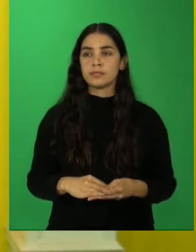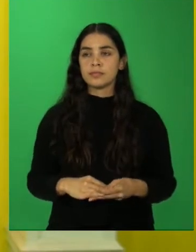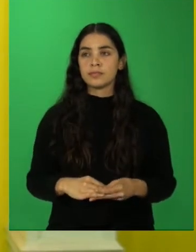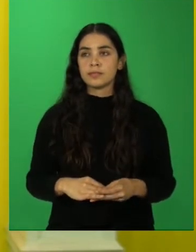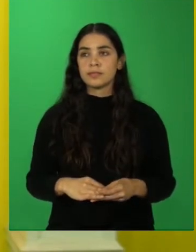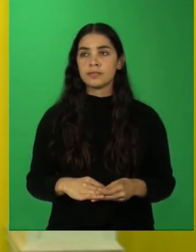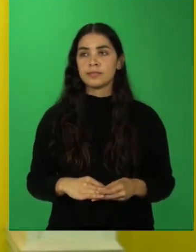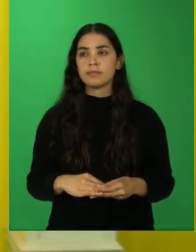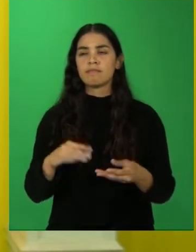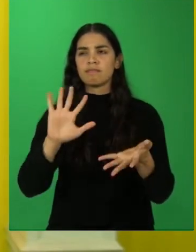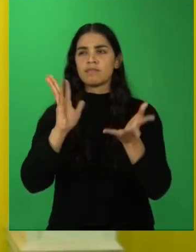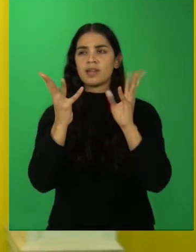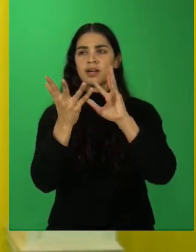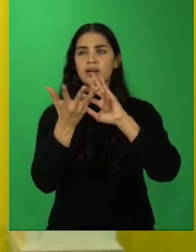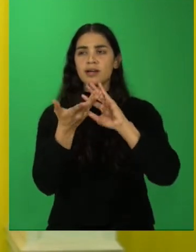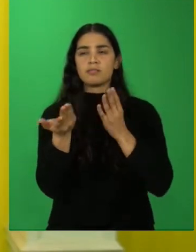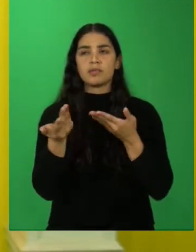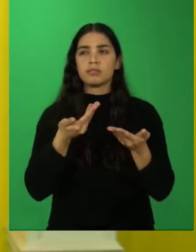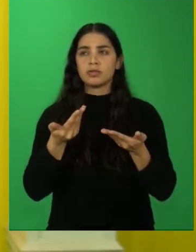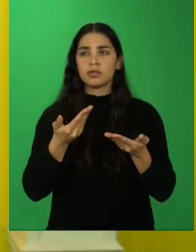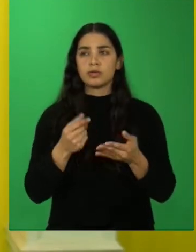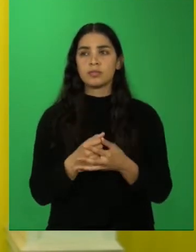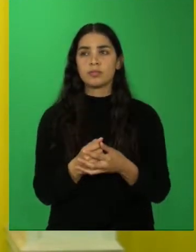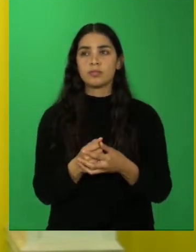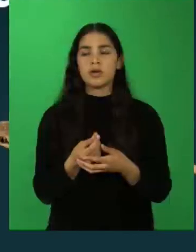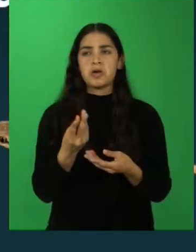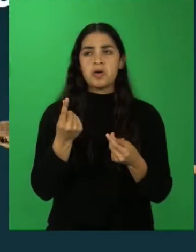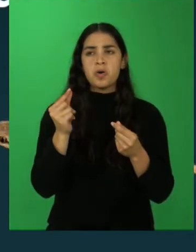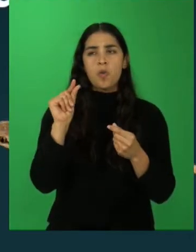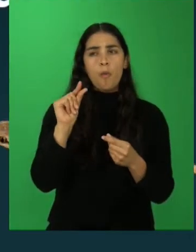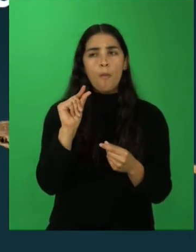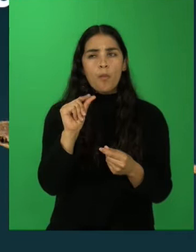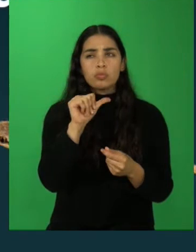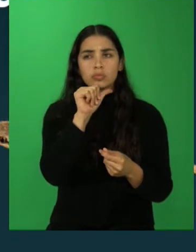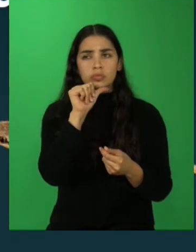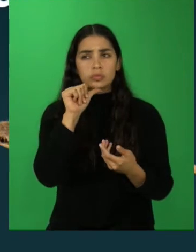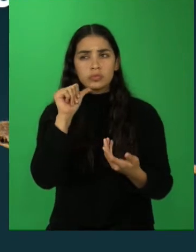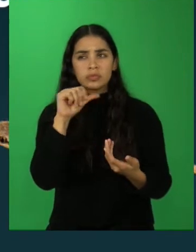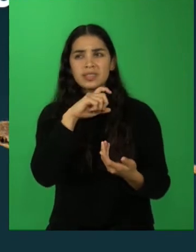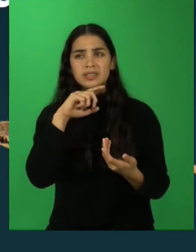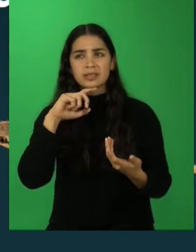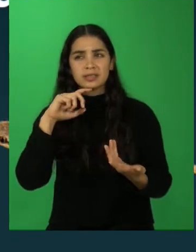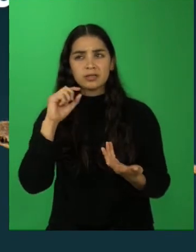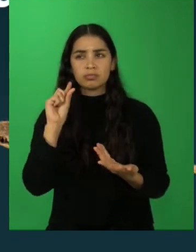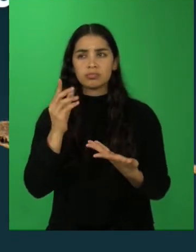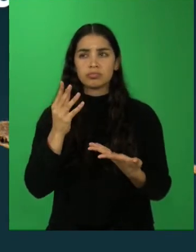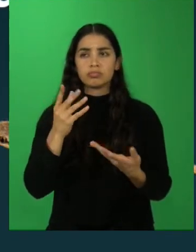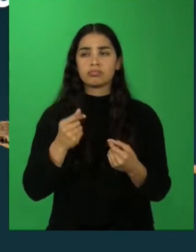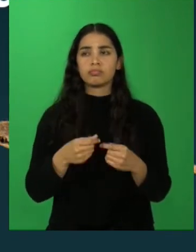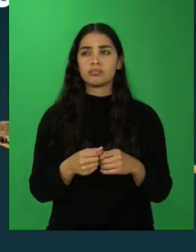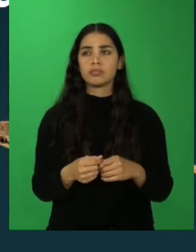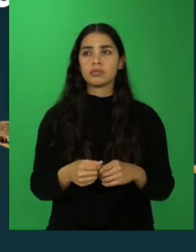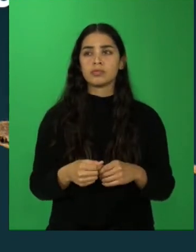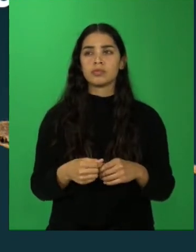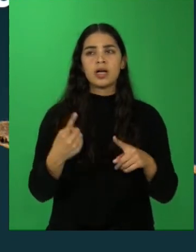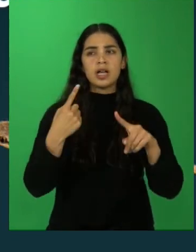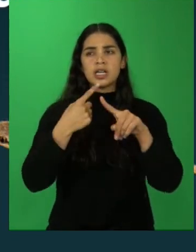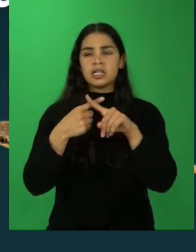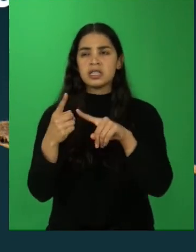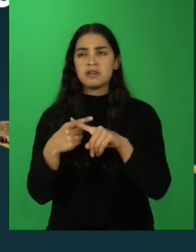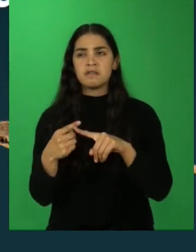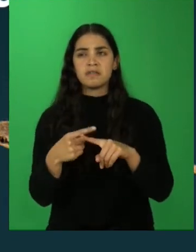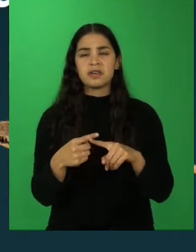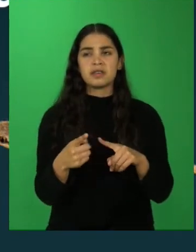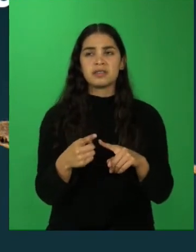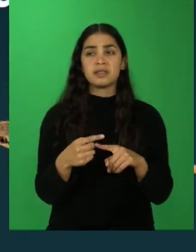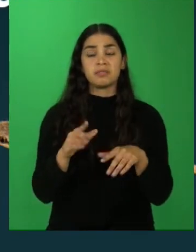Su clima es semiárido y varía según la posición en